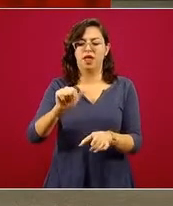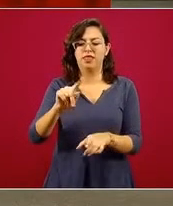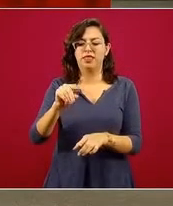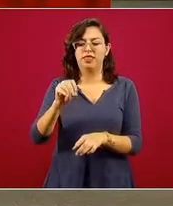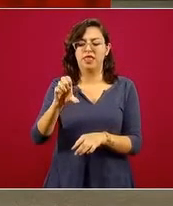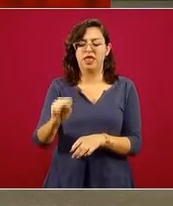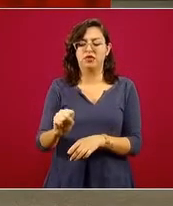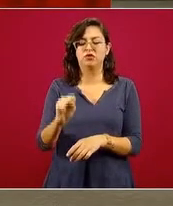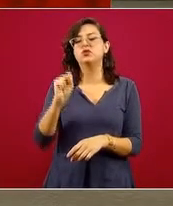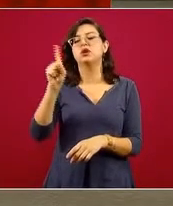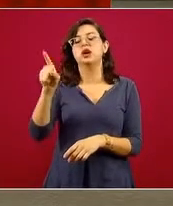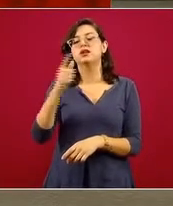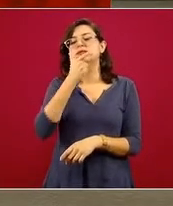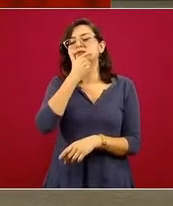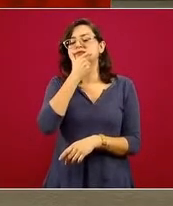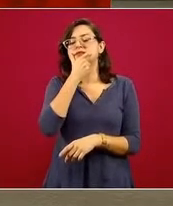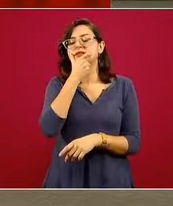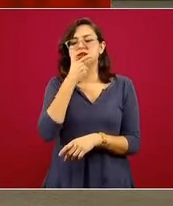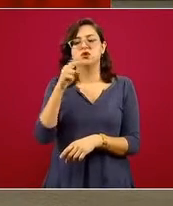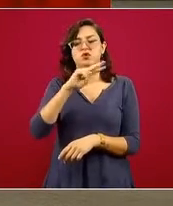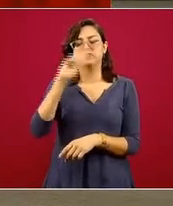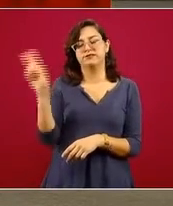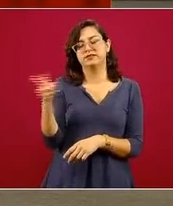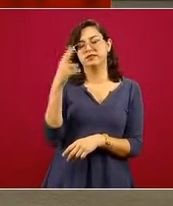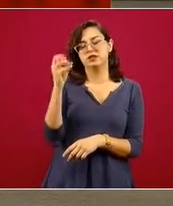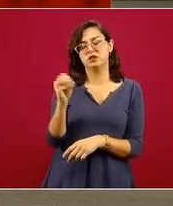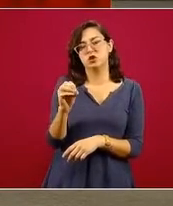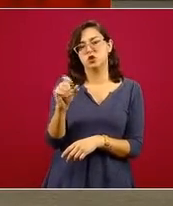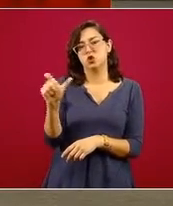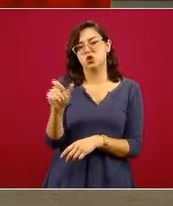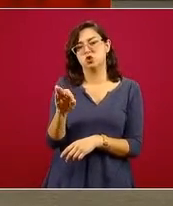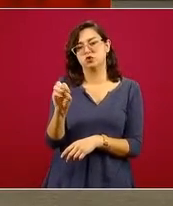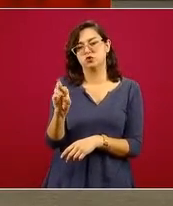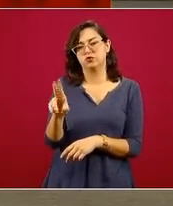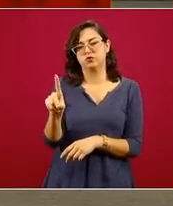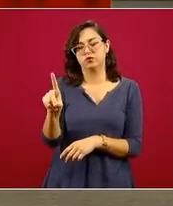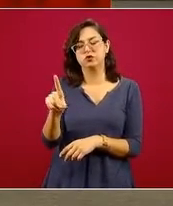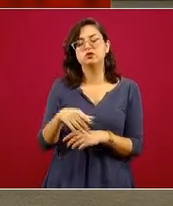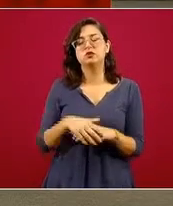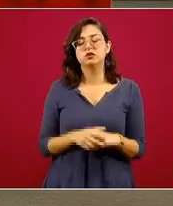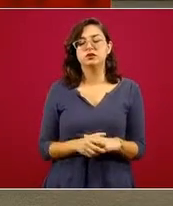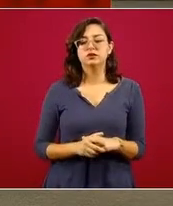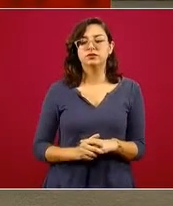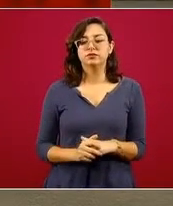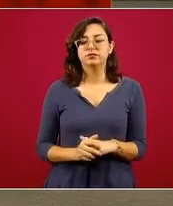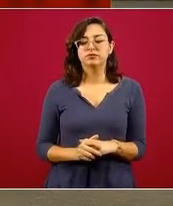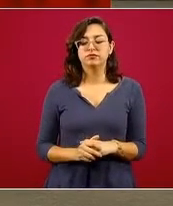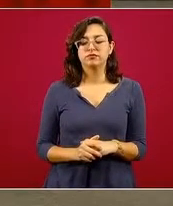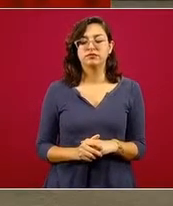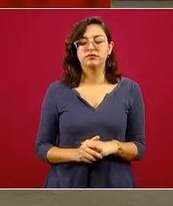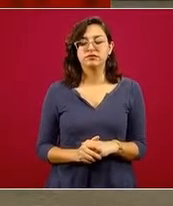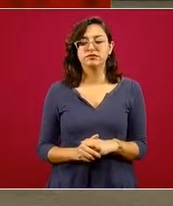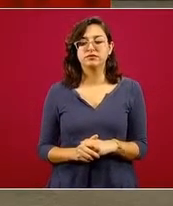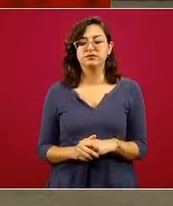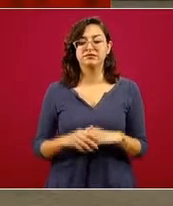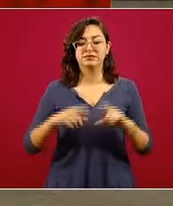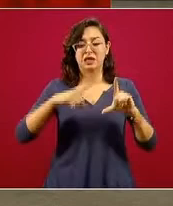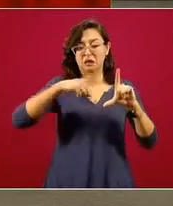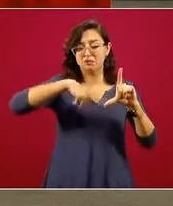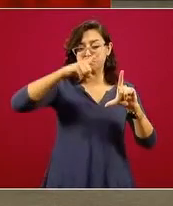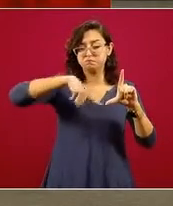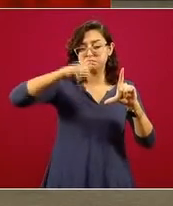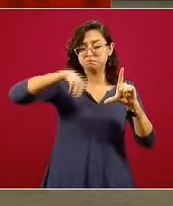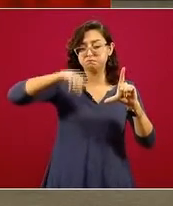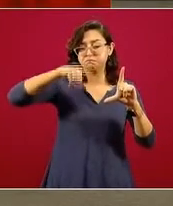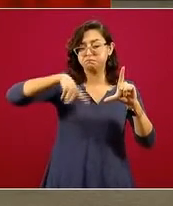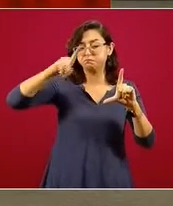Universidad de Oxford, en Inglaterra. Y uno de los muchísimos parámetros que se grafican en